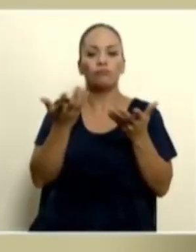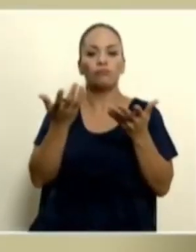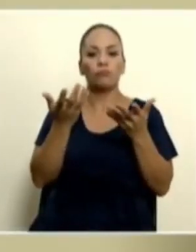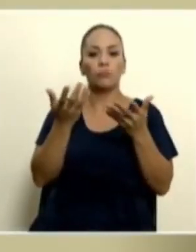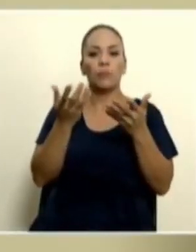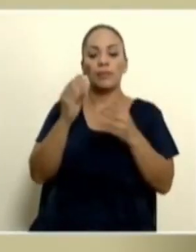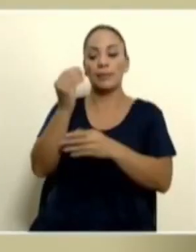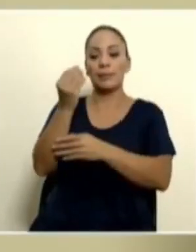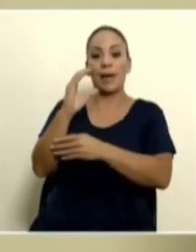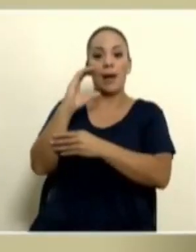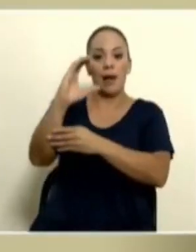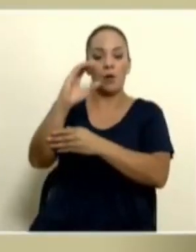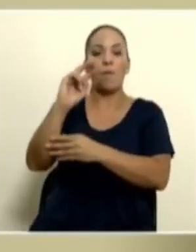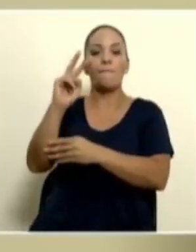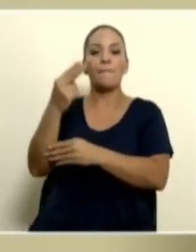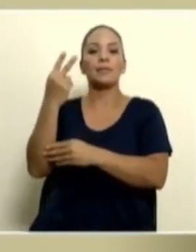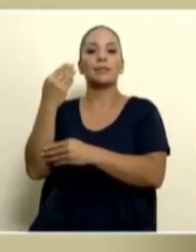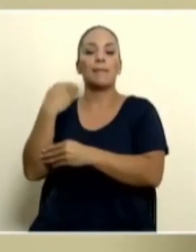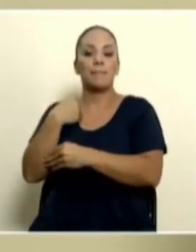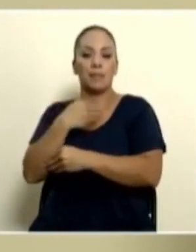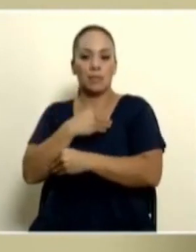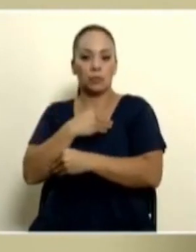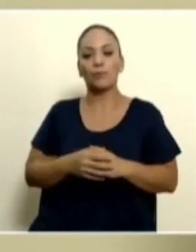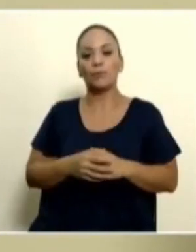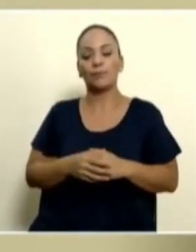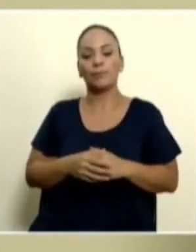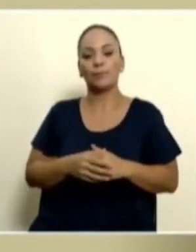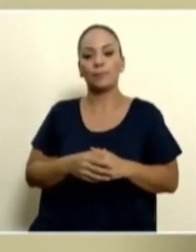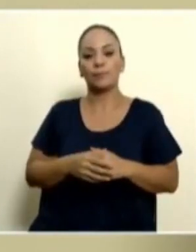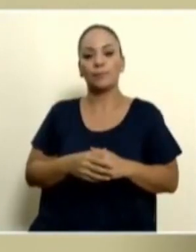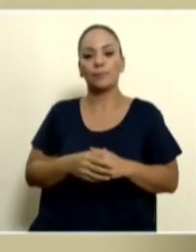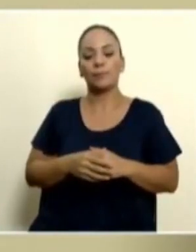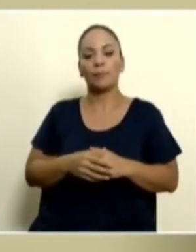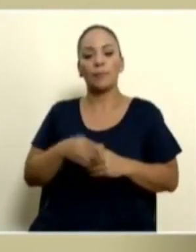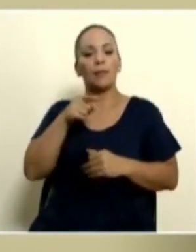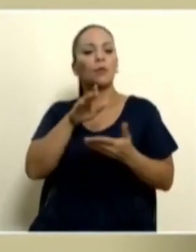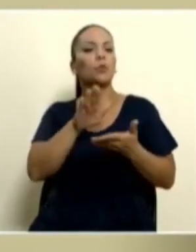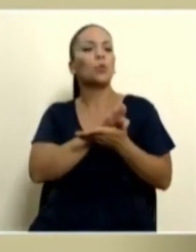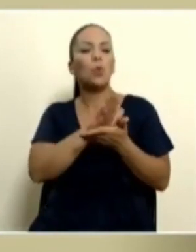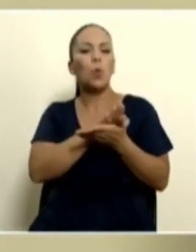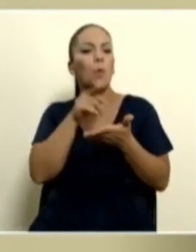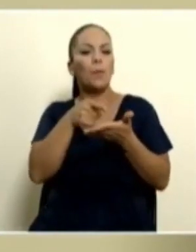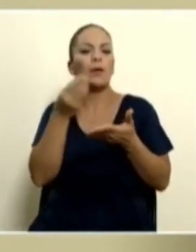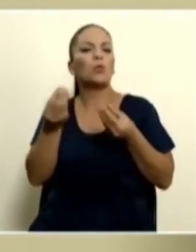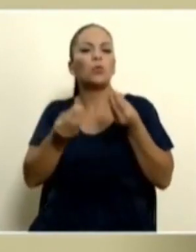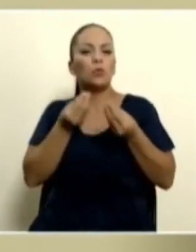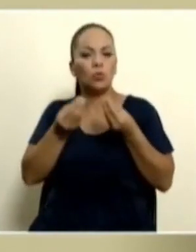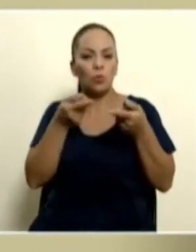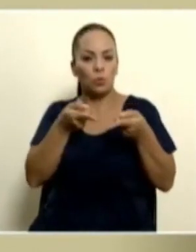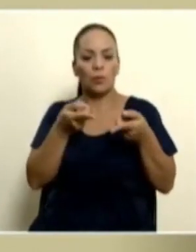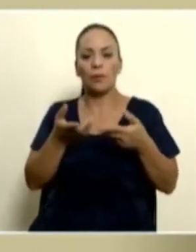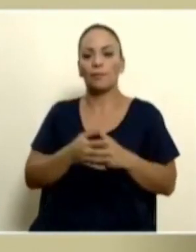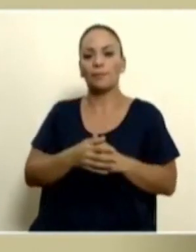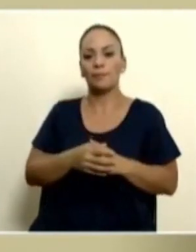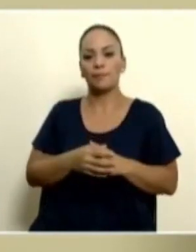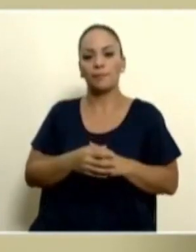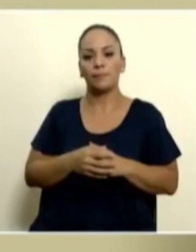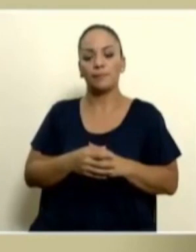de los viceministros y ministros de Estado. Lo que estoy haciendo es que